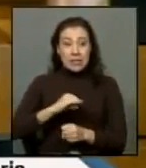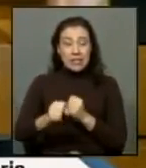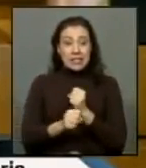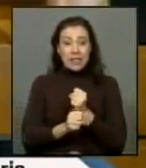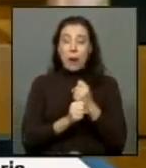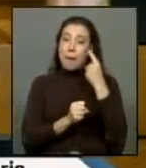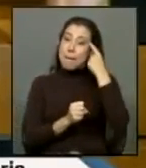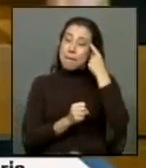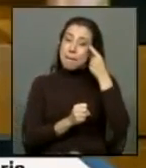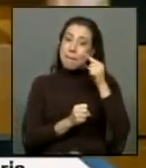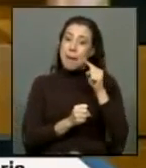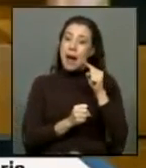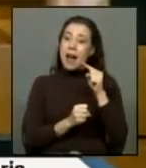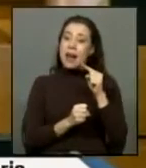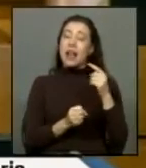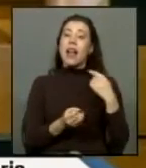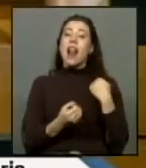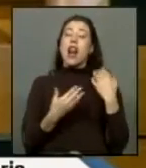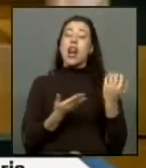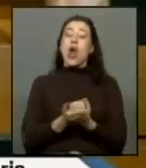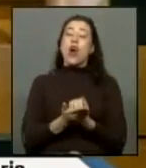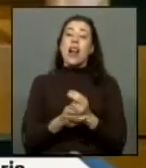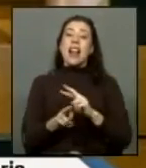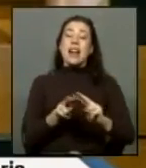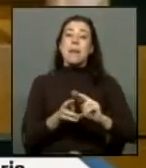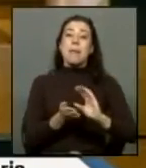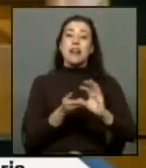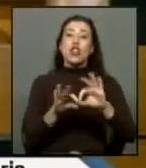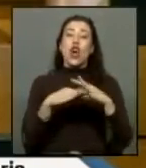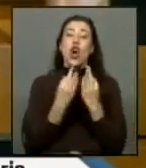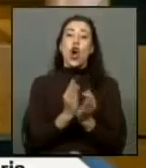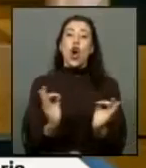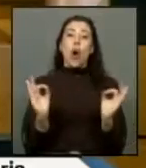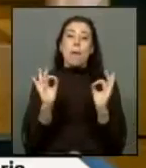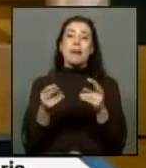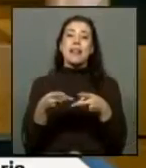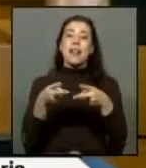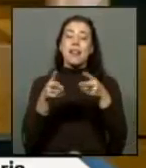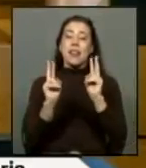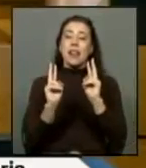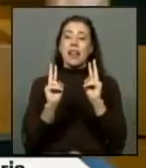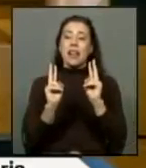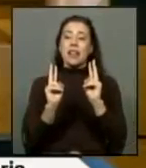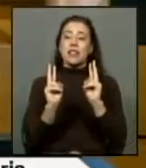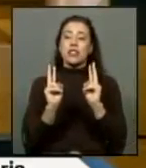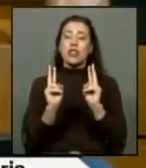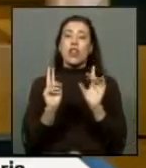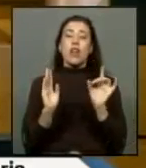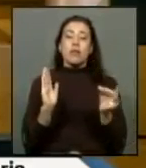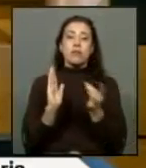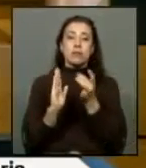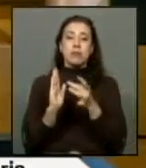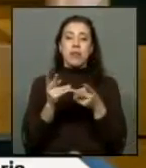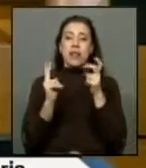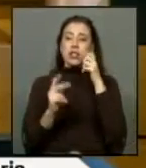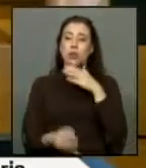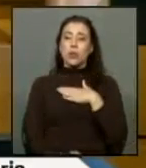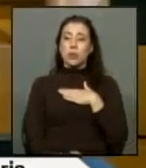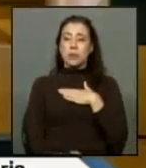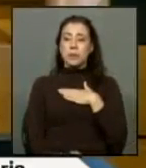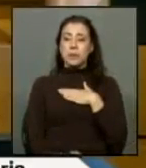para que se obtenga una reparación total y absoluta de los derechos de las violaciones de los derechos humanos